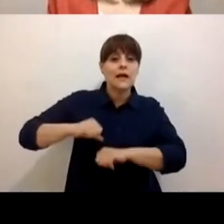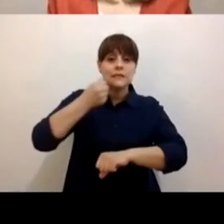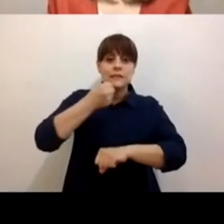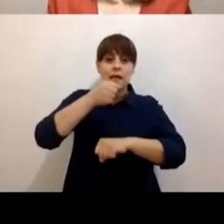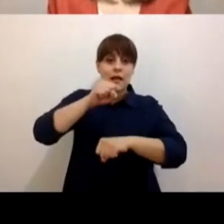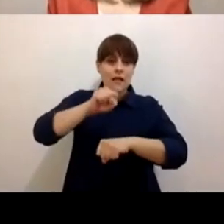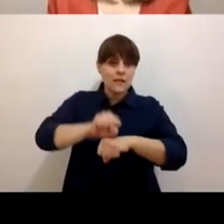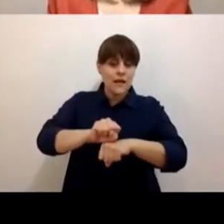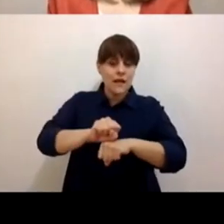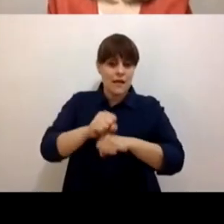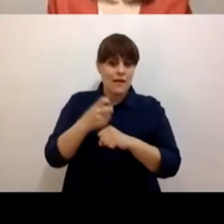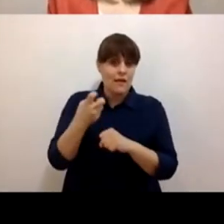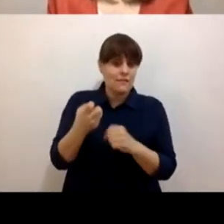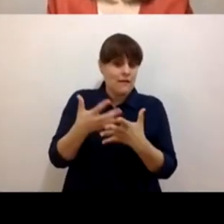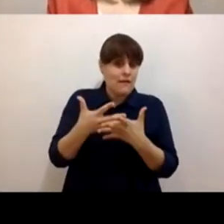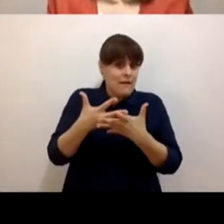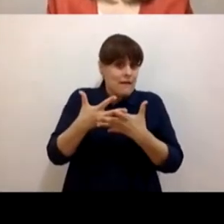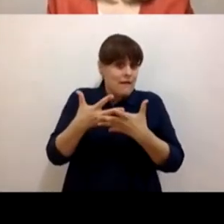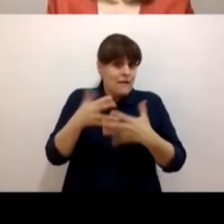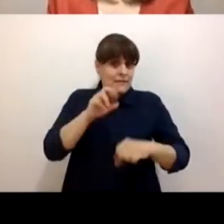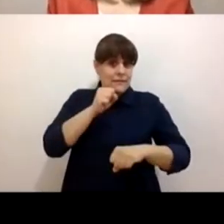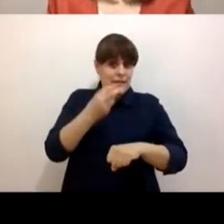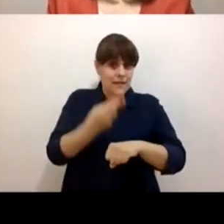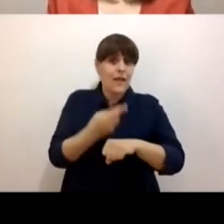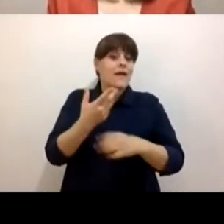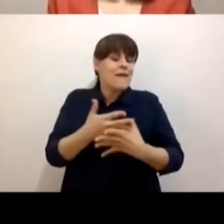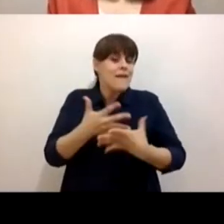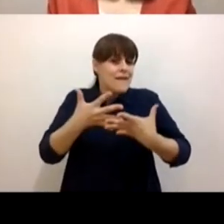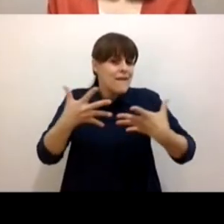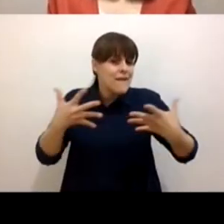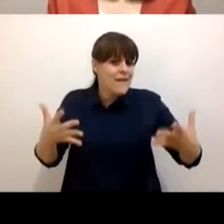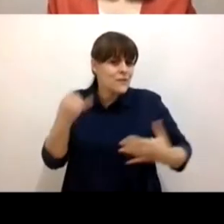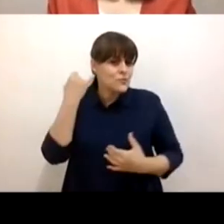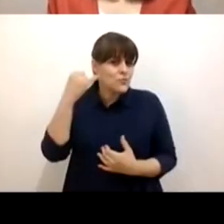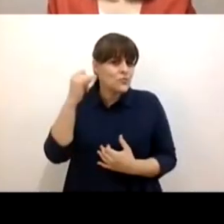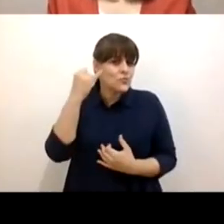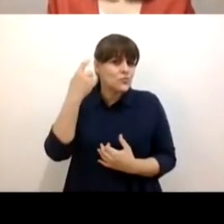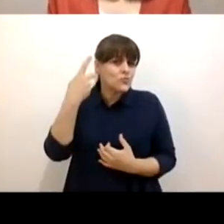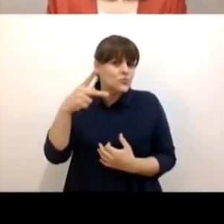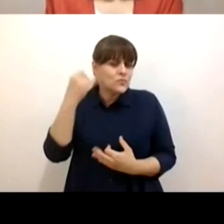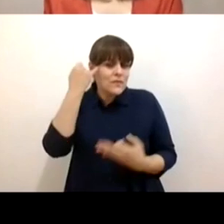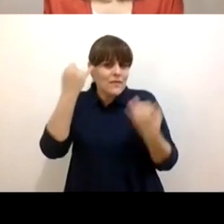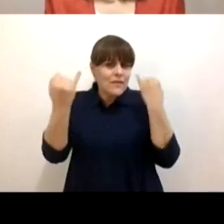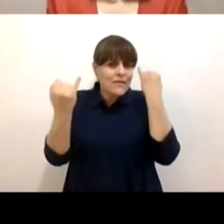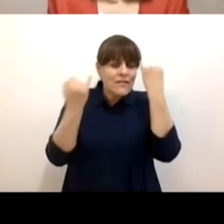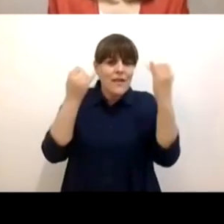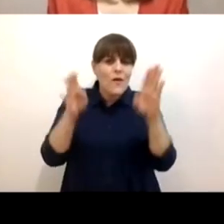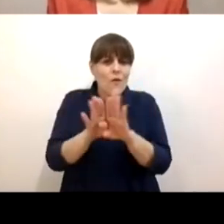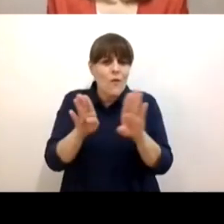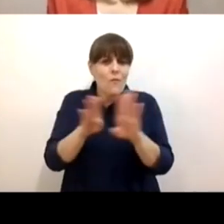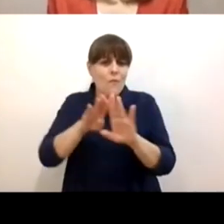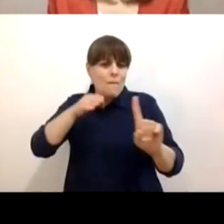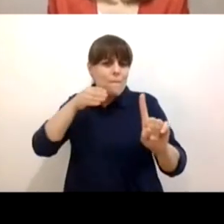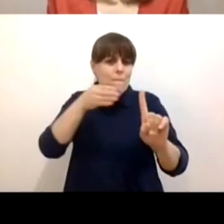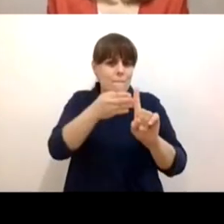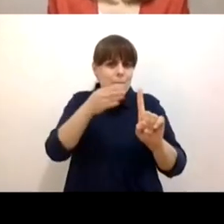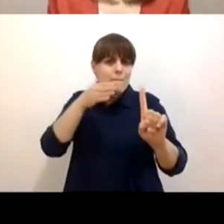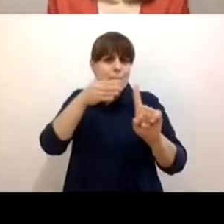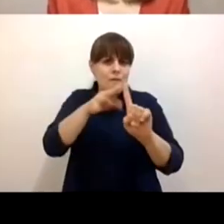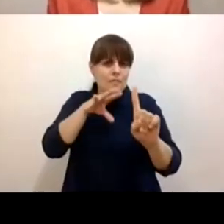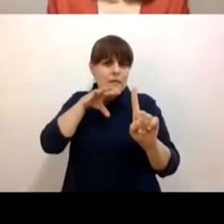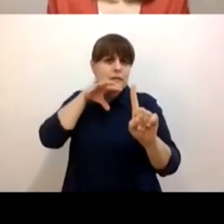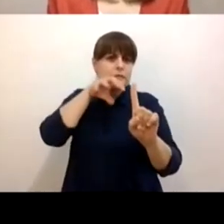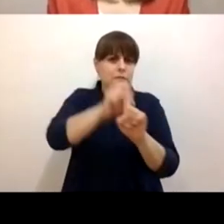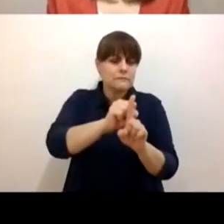una gran calidad y capacidad creativa para lograr sus objetivos en cualquier circunstancia. Me